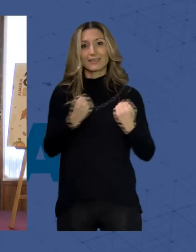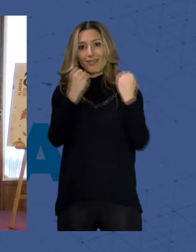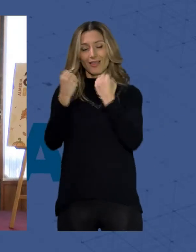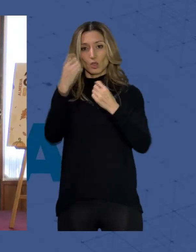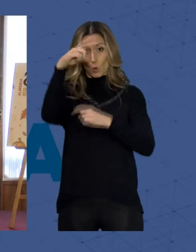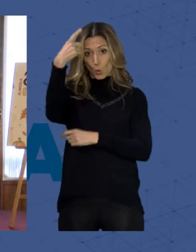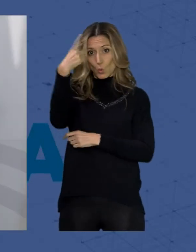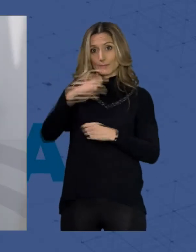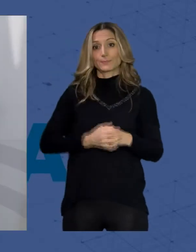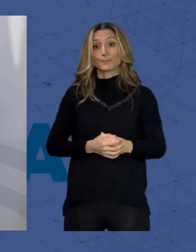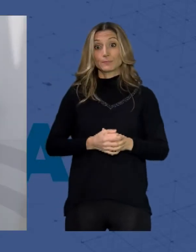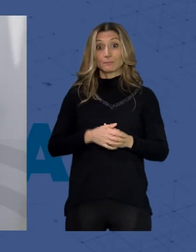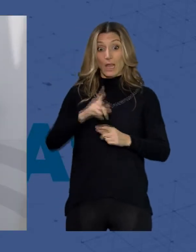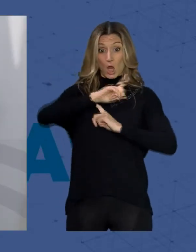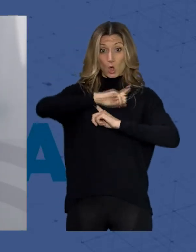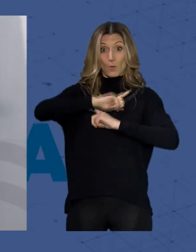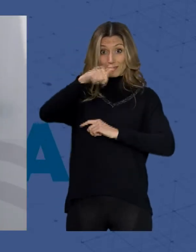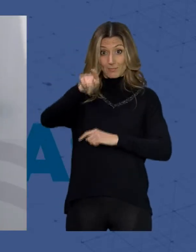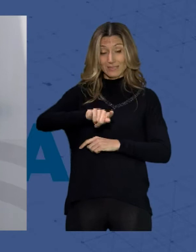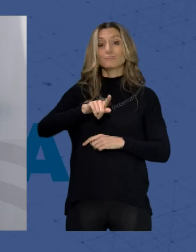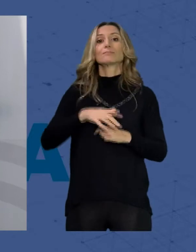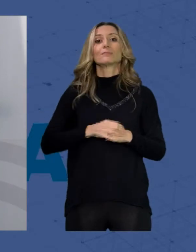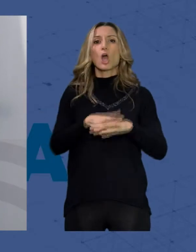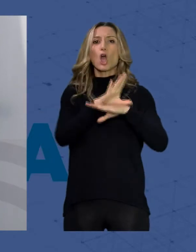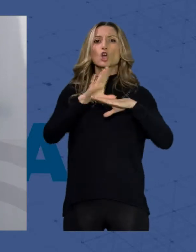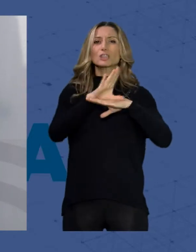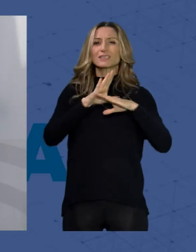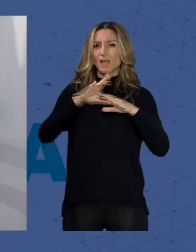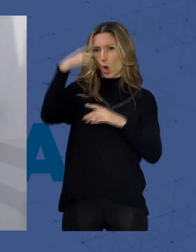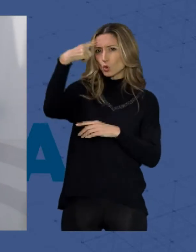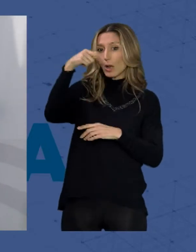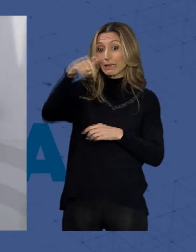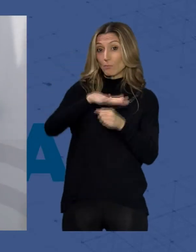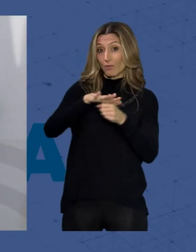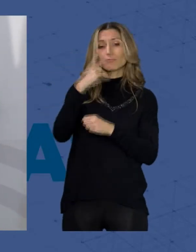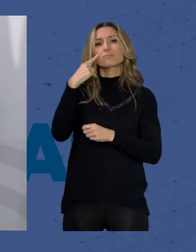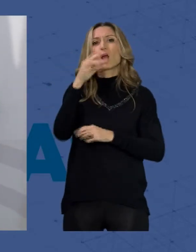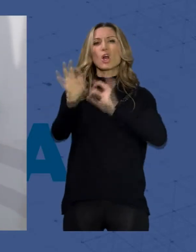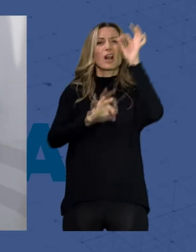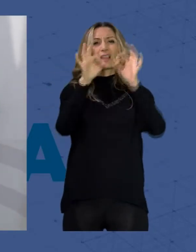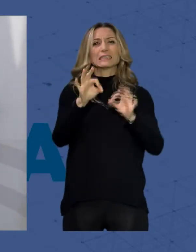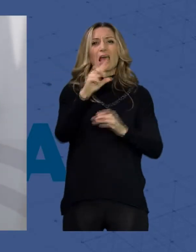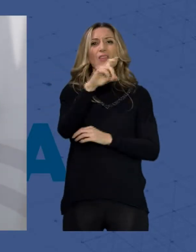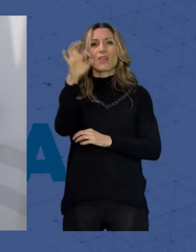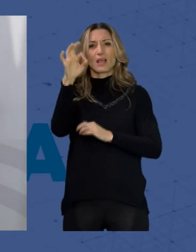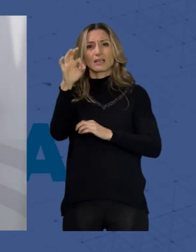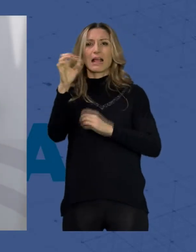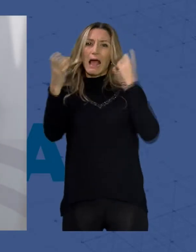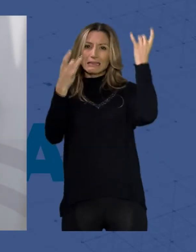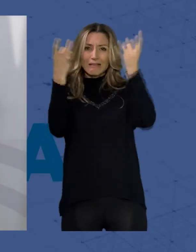mes de noviembre la Consejería de Cultura ha organizado en la provincia de Almería casi 100 actividades, más de